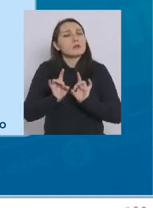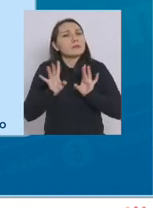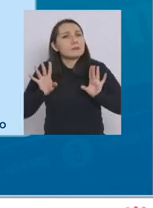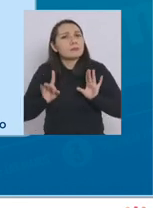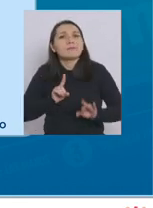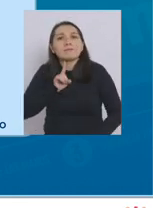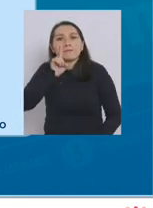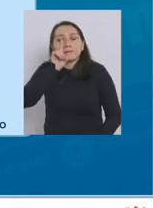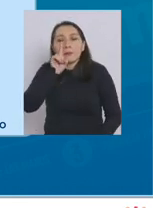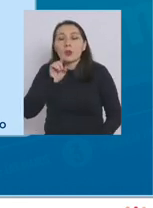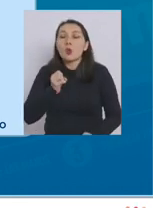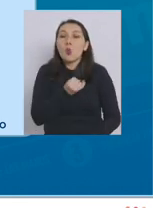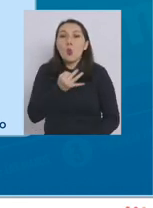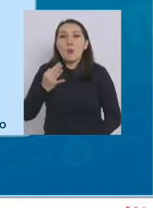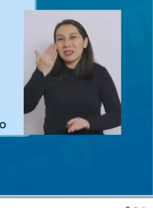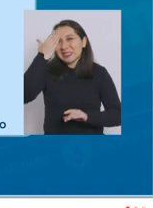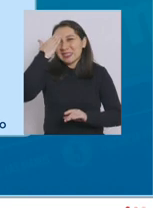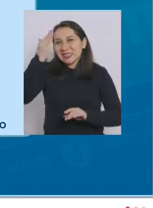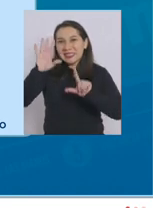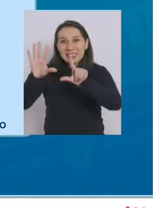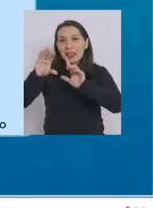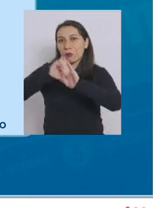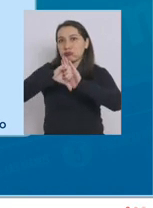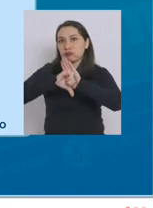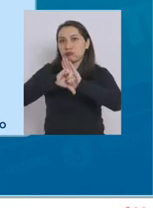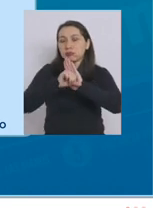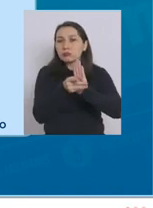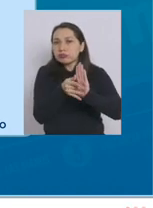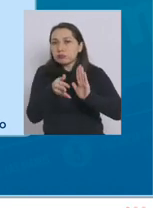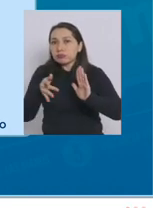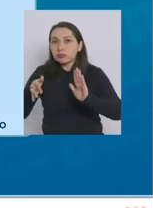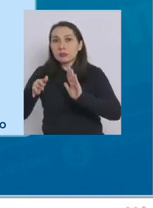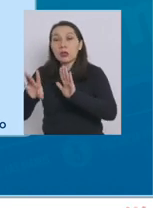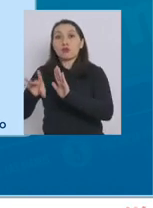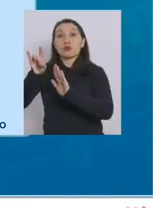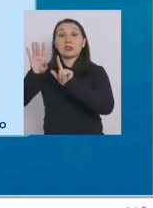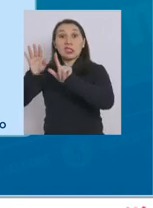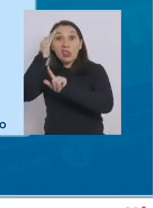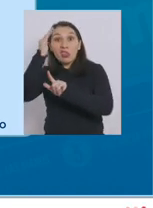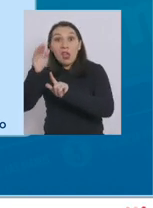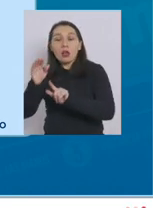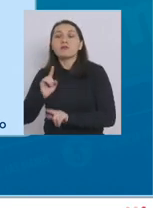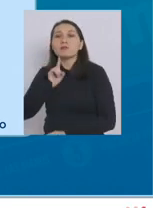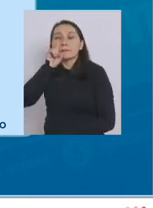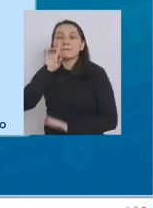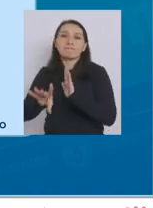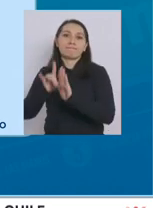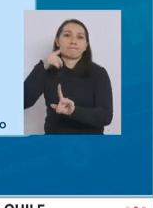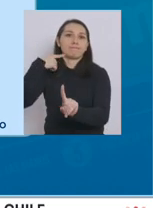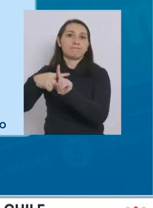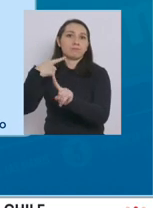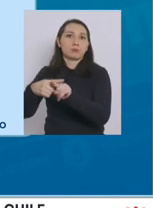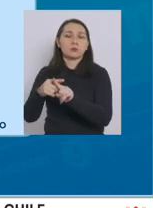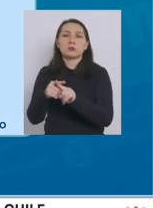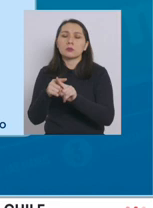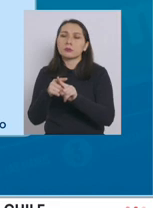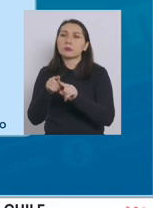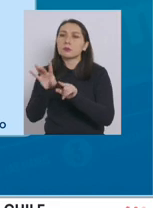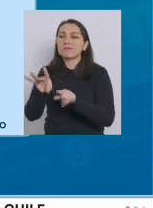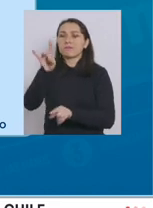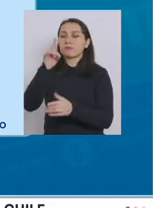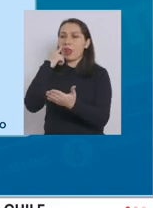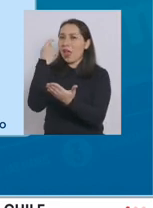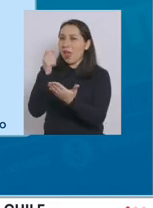PCR el día número 7. Y durante ese estudio salió positivo y, por lo tanto, se hizo una